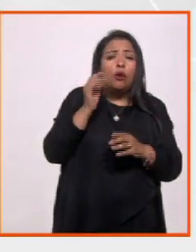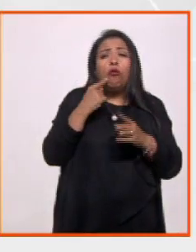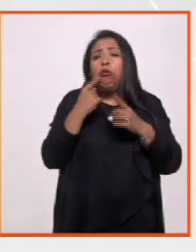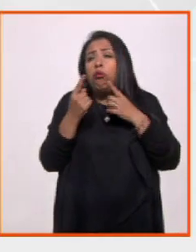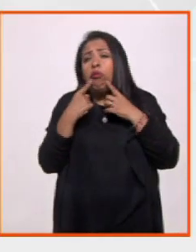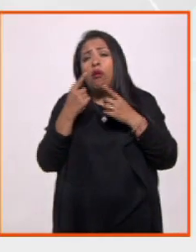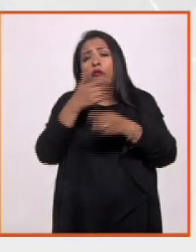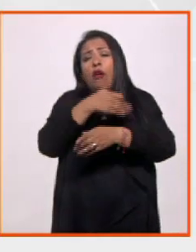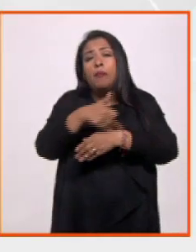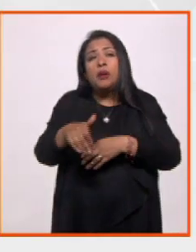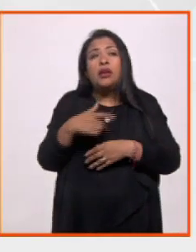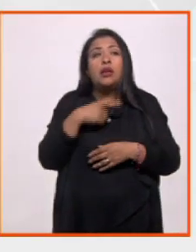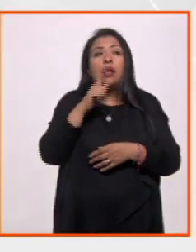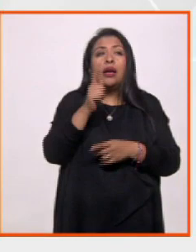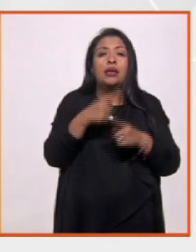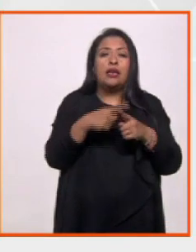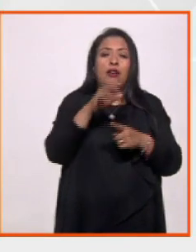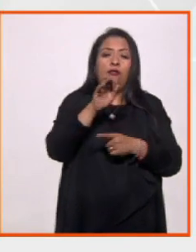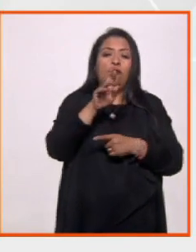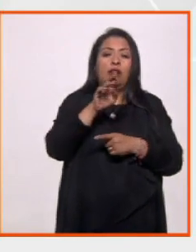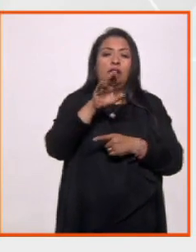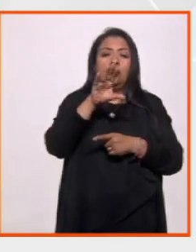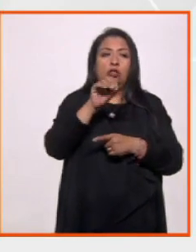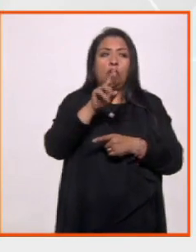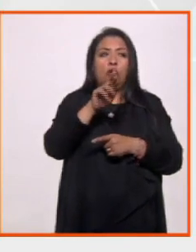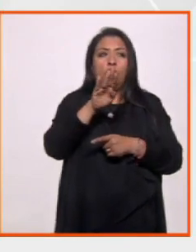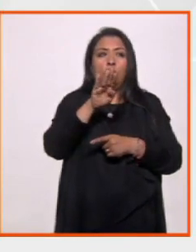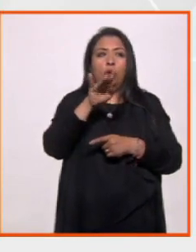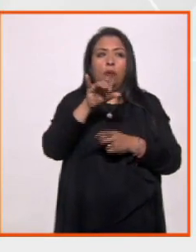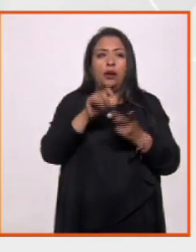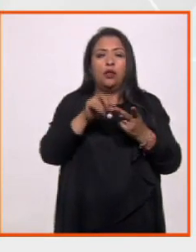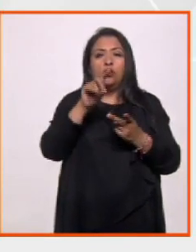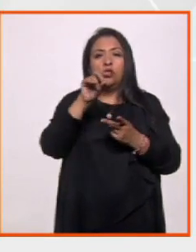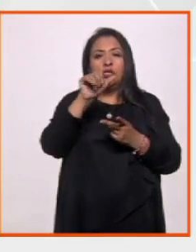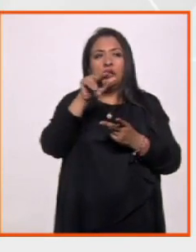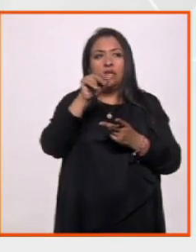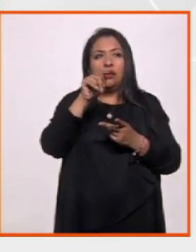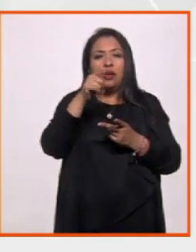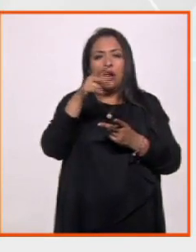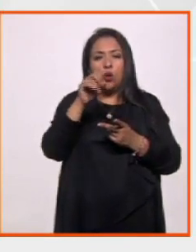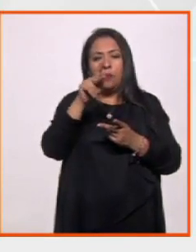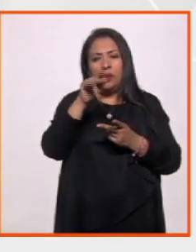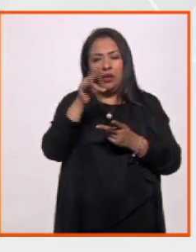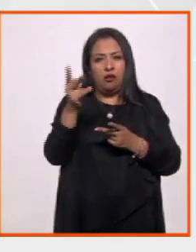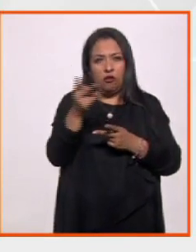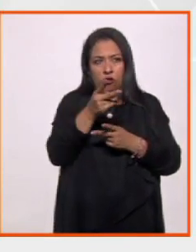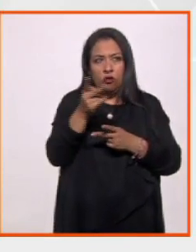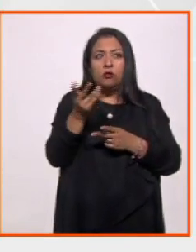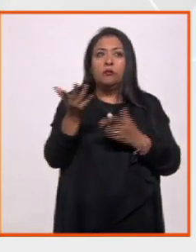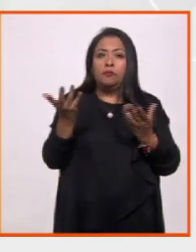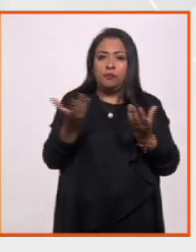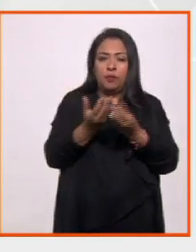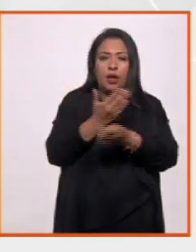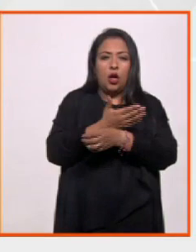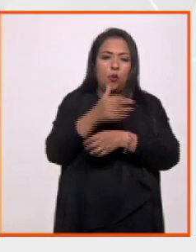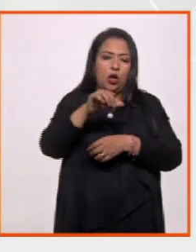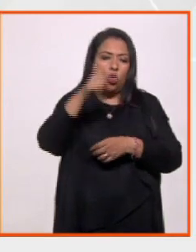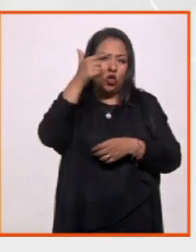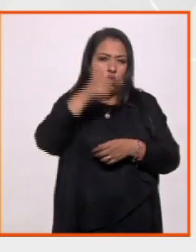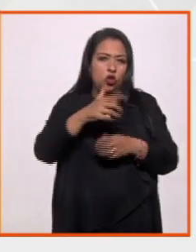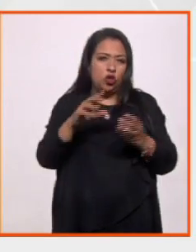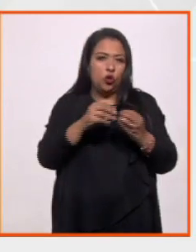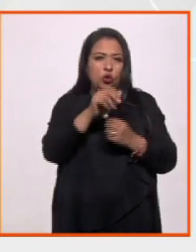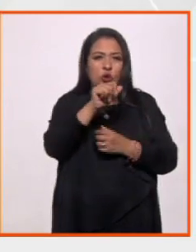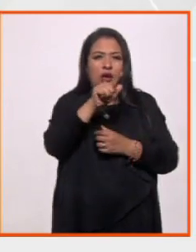familiares. Se trata de Francisco Robledo y también Santiago Pineda. Santiago Pineda va a acompañar esta noche a